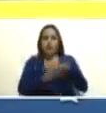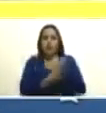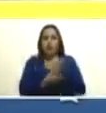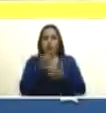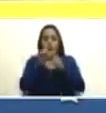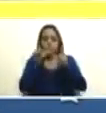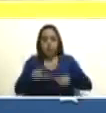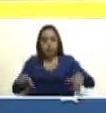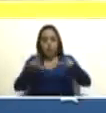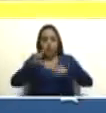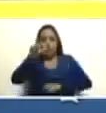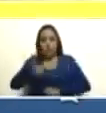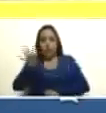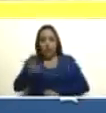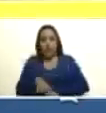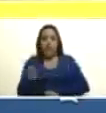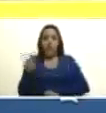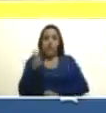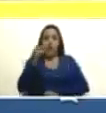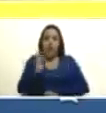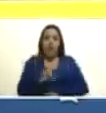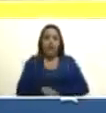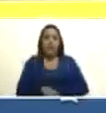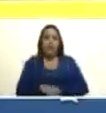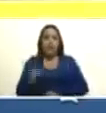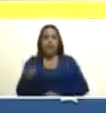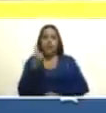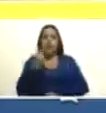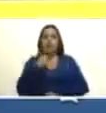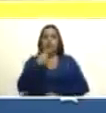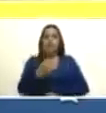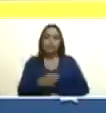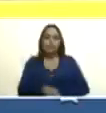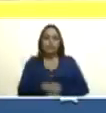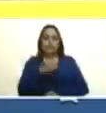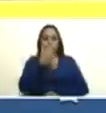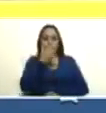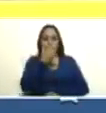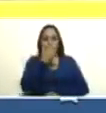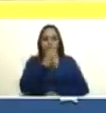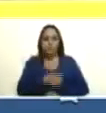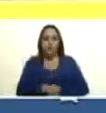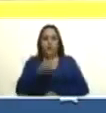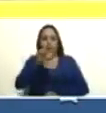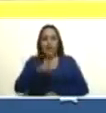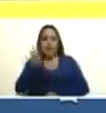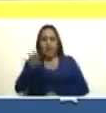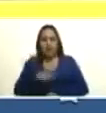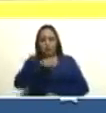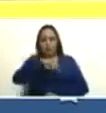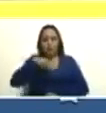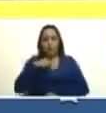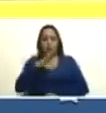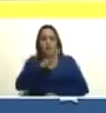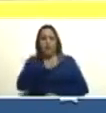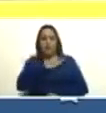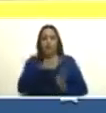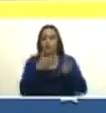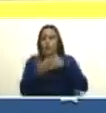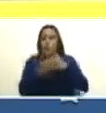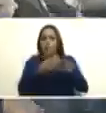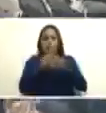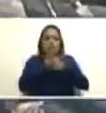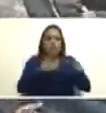Esequibo Venezuela tiene una sola voz el Esequibo es nuestro por encima de las diferencias